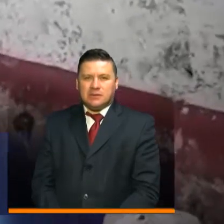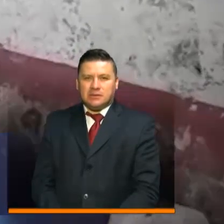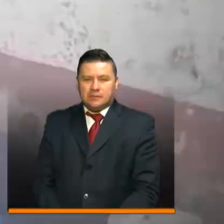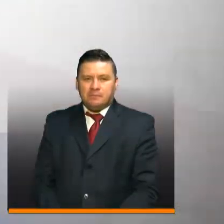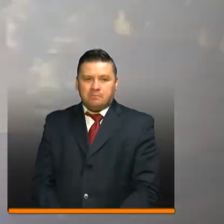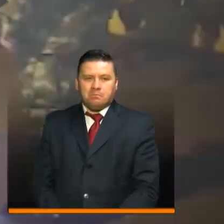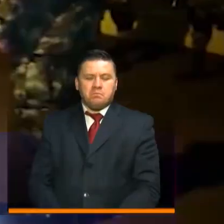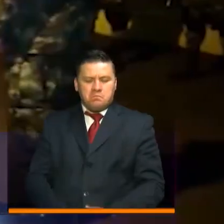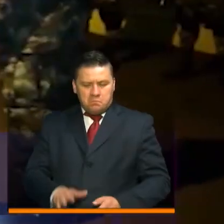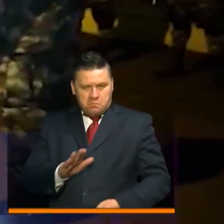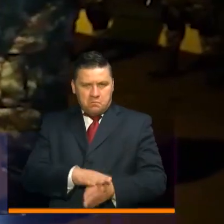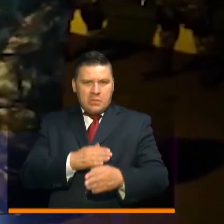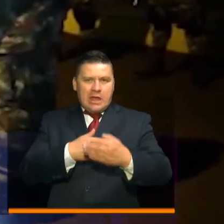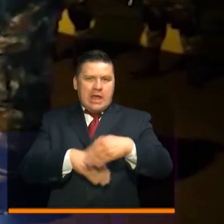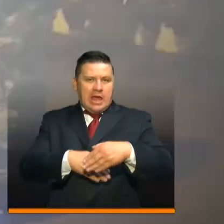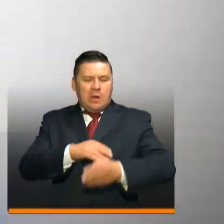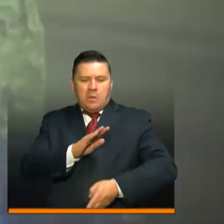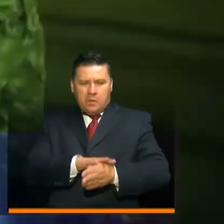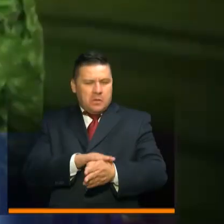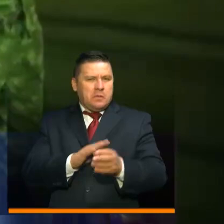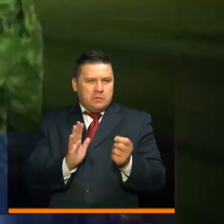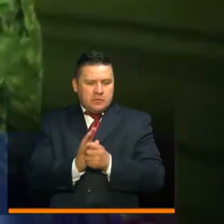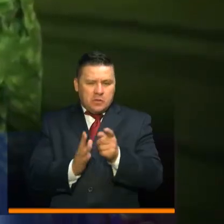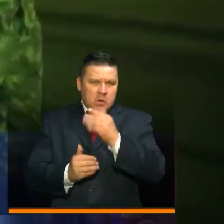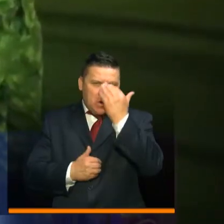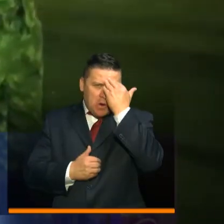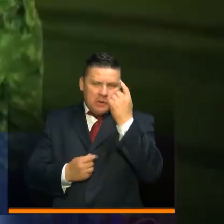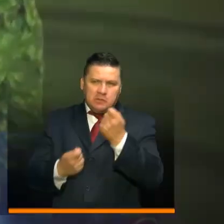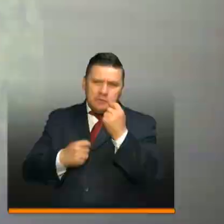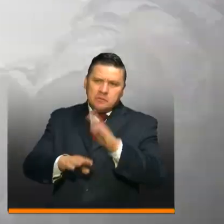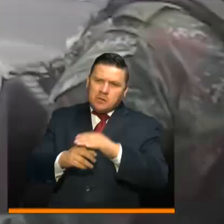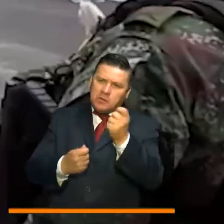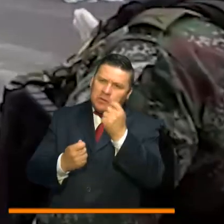Saldremos a las calles a crear conciencia.